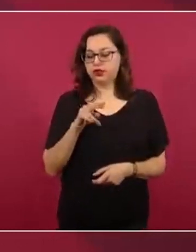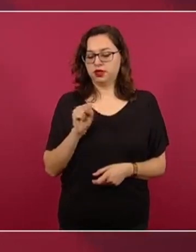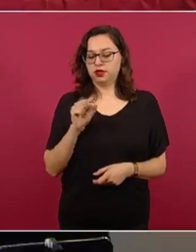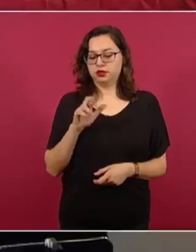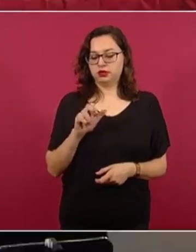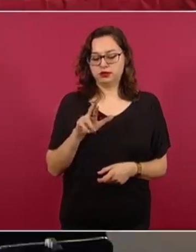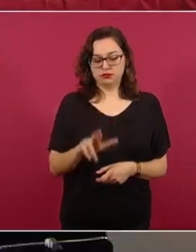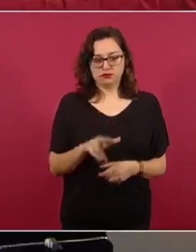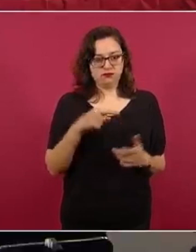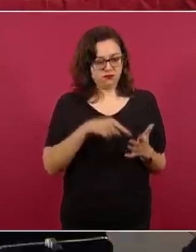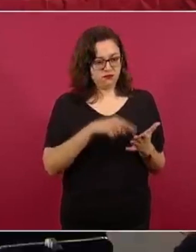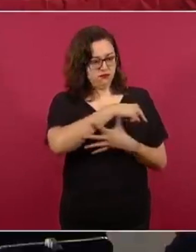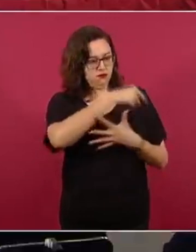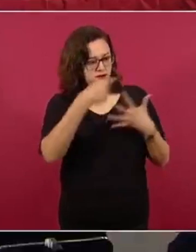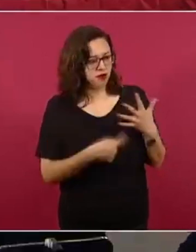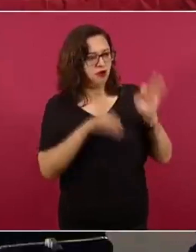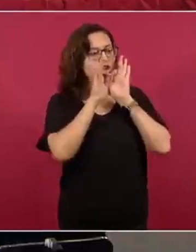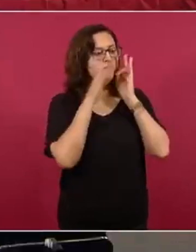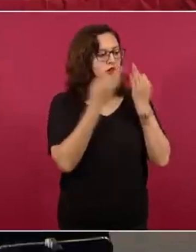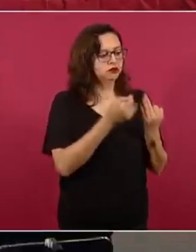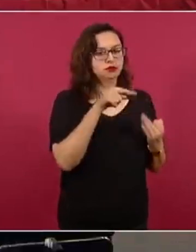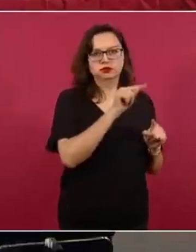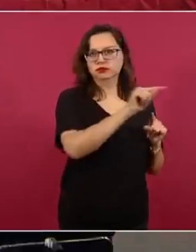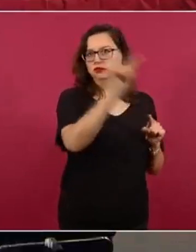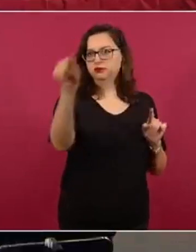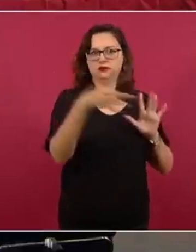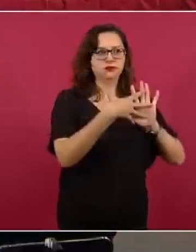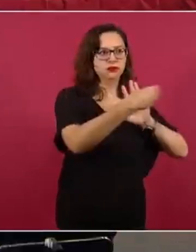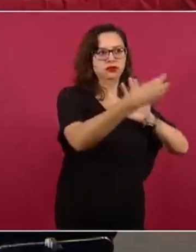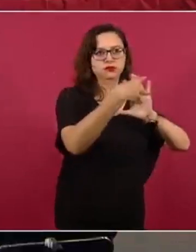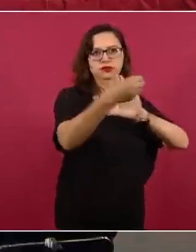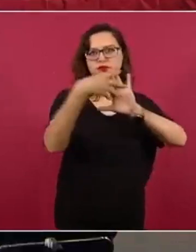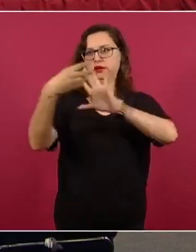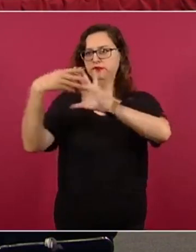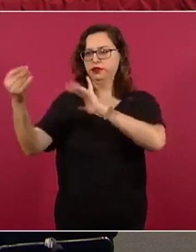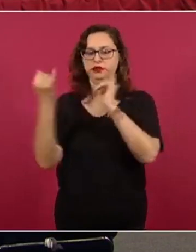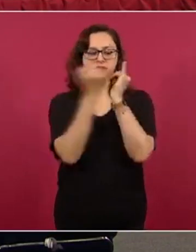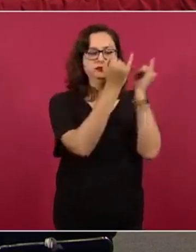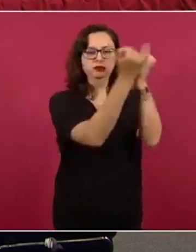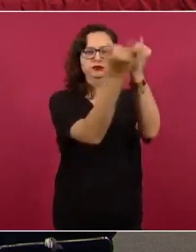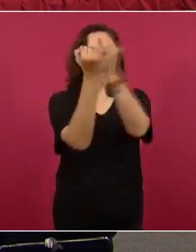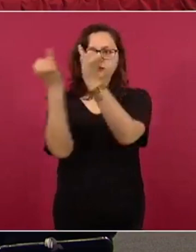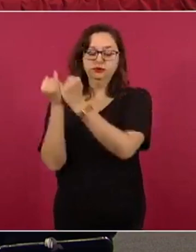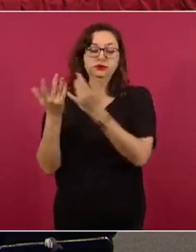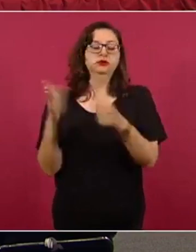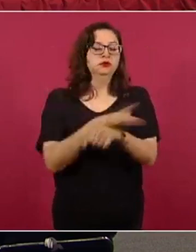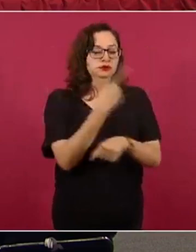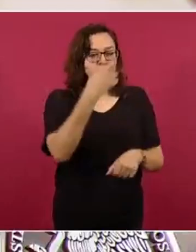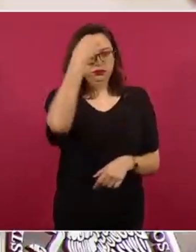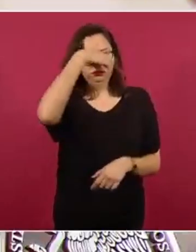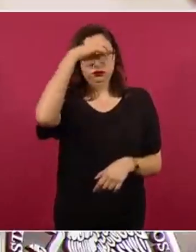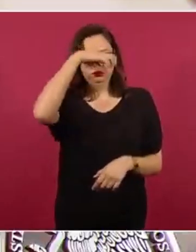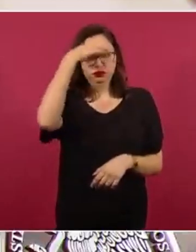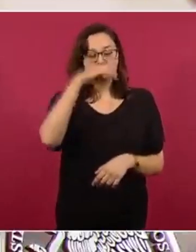elegido para esta implementación, porque tiene más de 40 años buscando hacer las cosas bien y estar